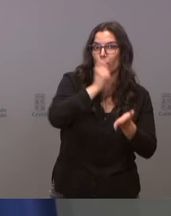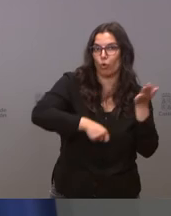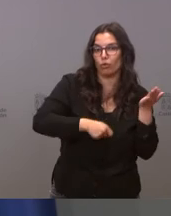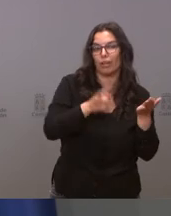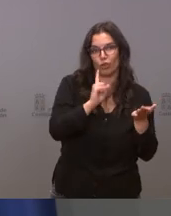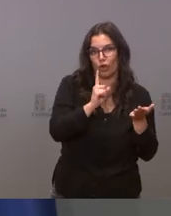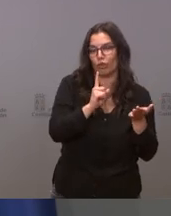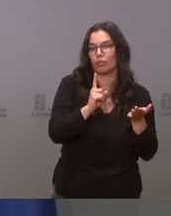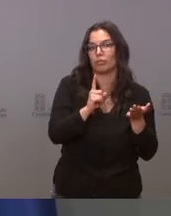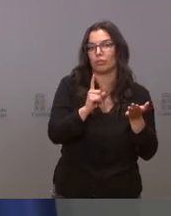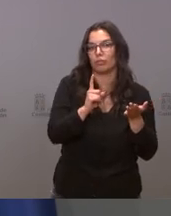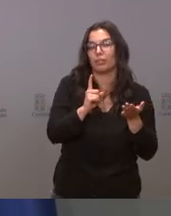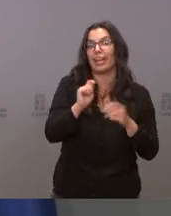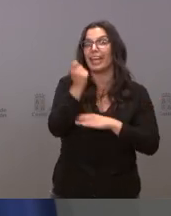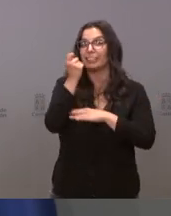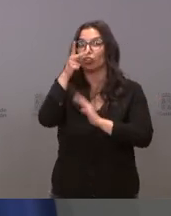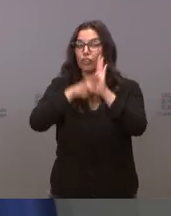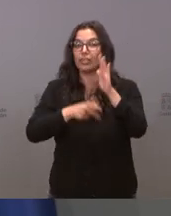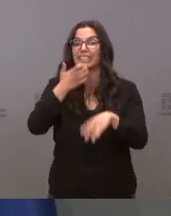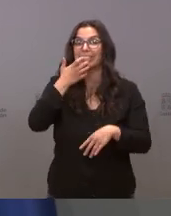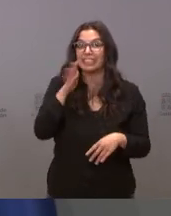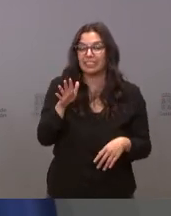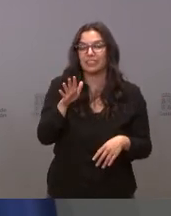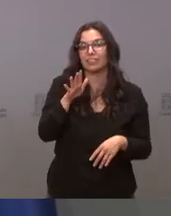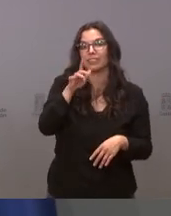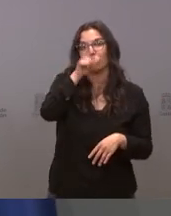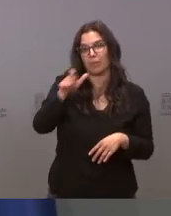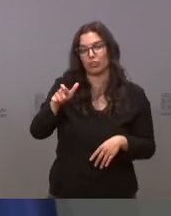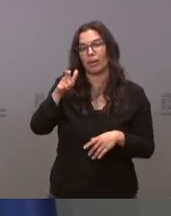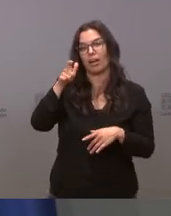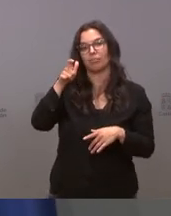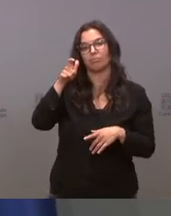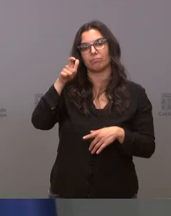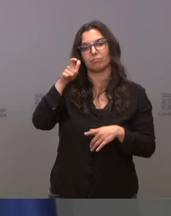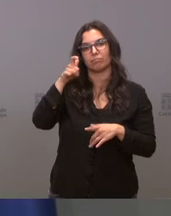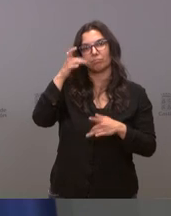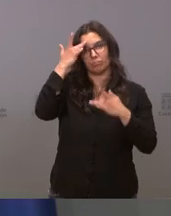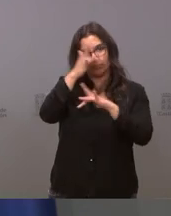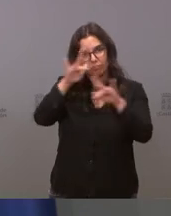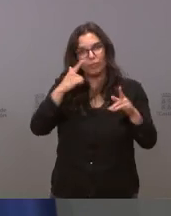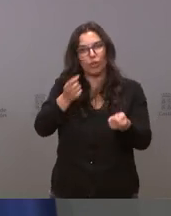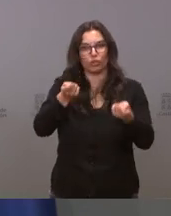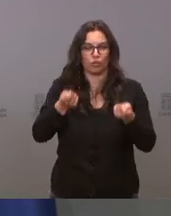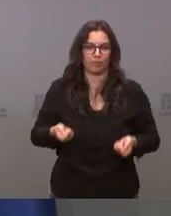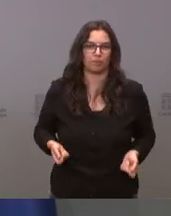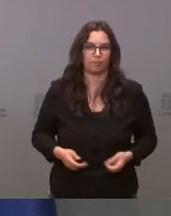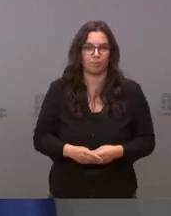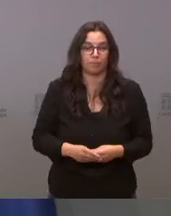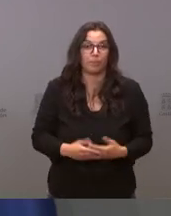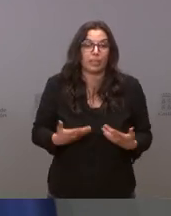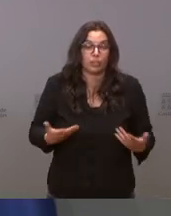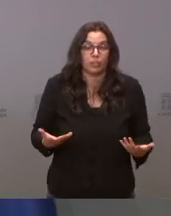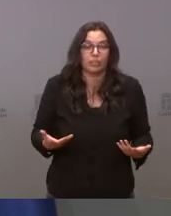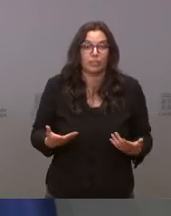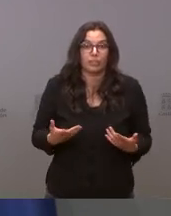cantidad de cierres sino si han conseguido su objetivo que es el control de la incidencia y a ese respecto